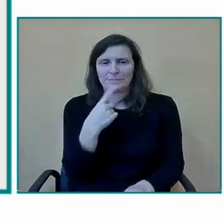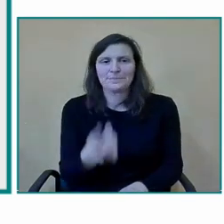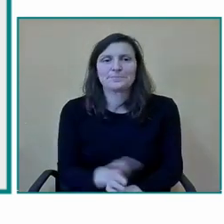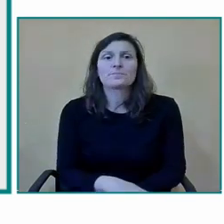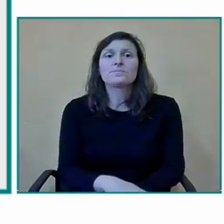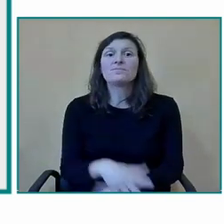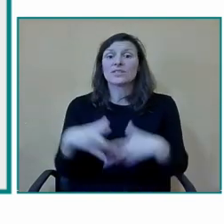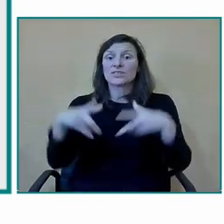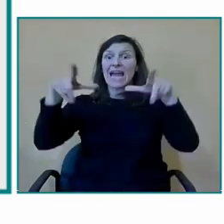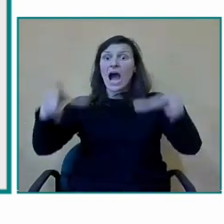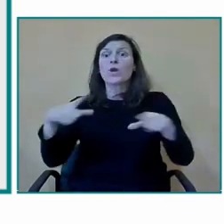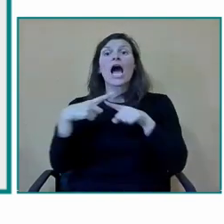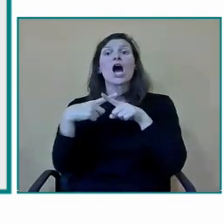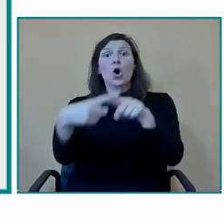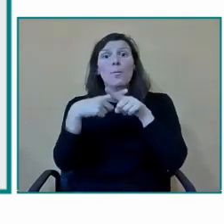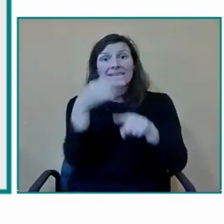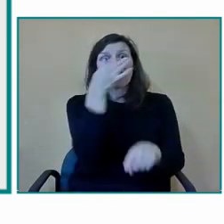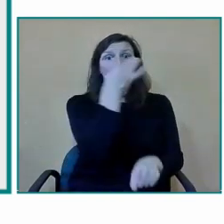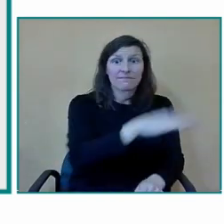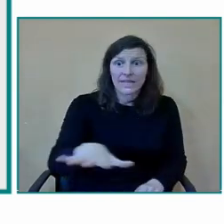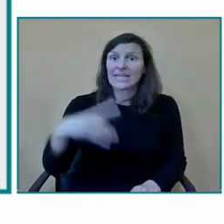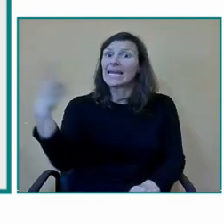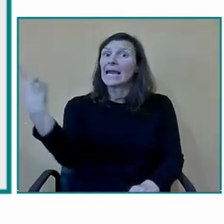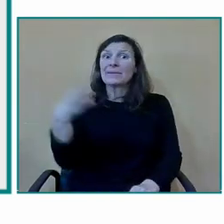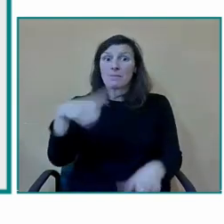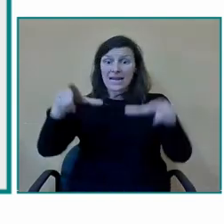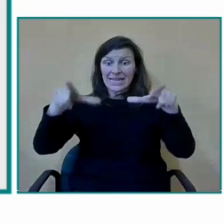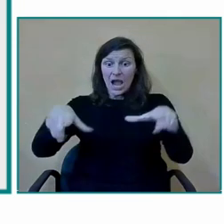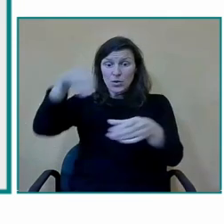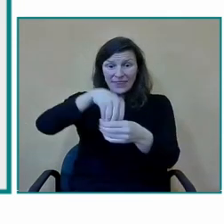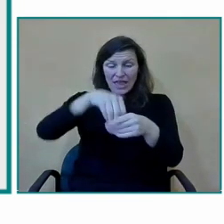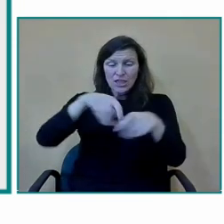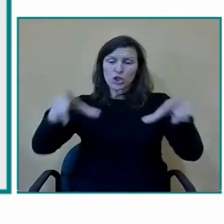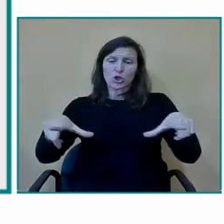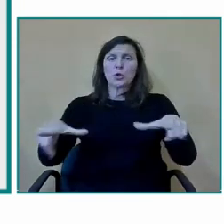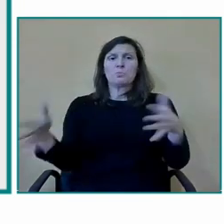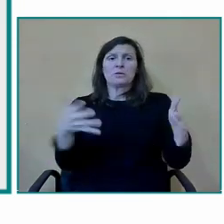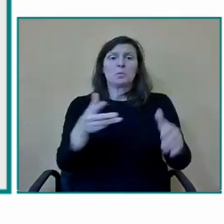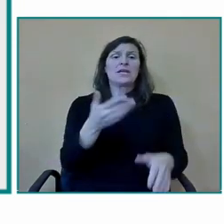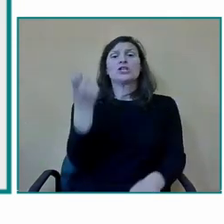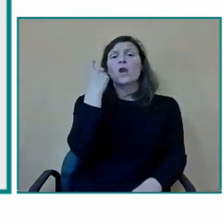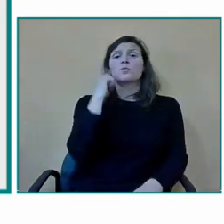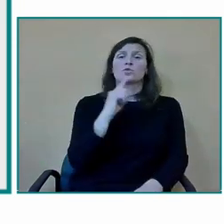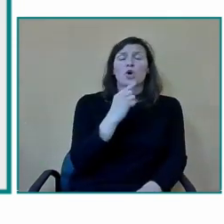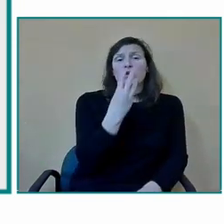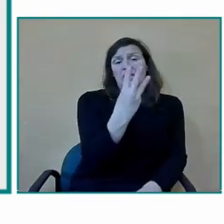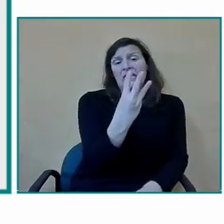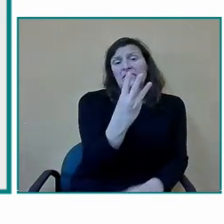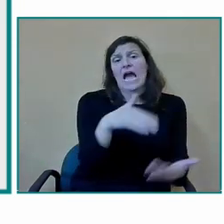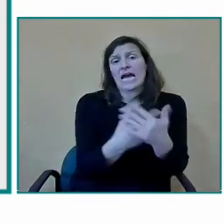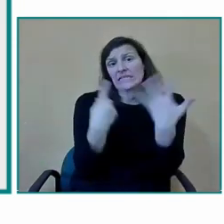de aula compartida en educación infantil y primaria contamos con aproximadamente entre 3 y 6 alumnos sordos